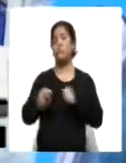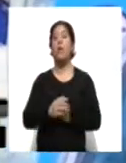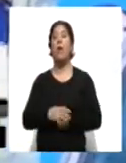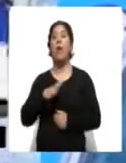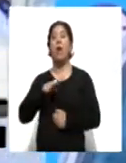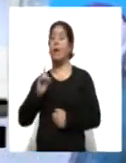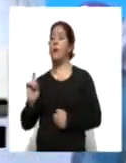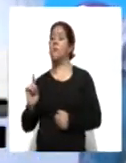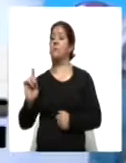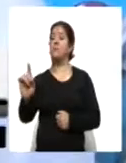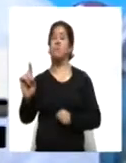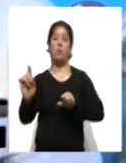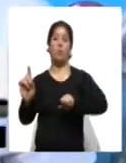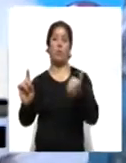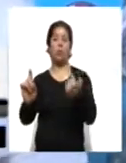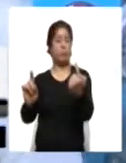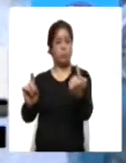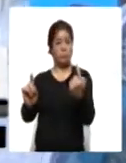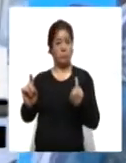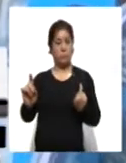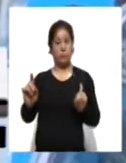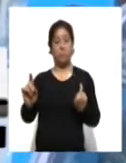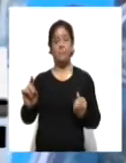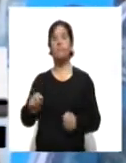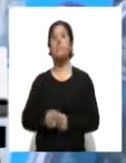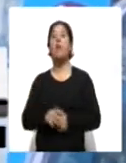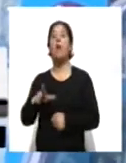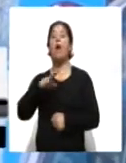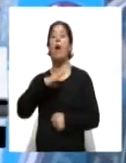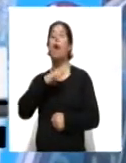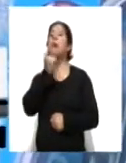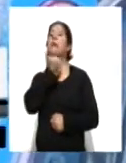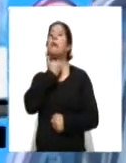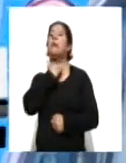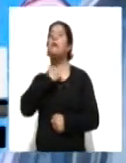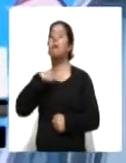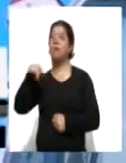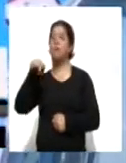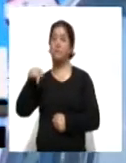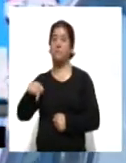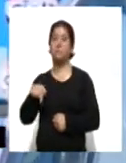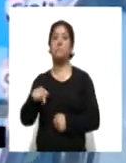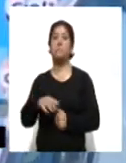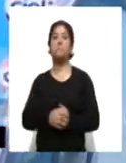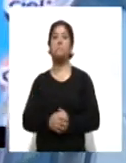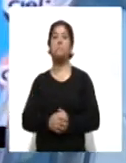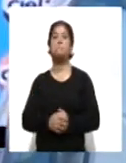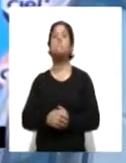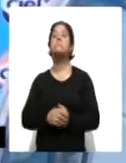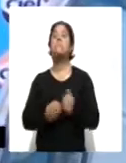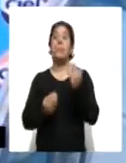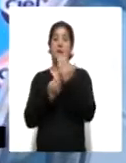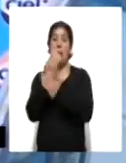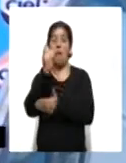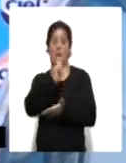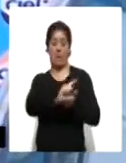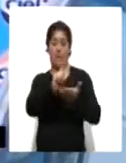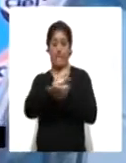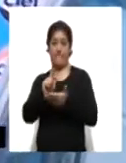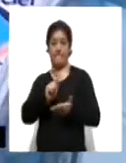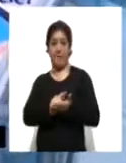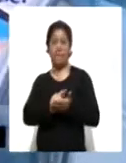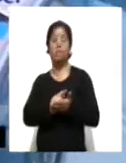con gel a la entrada y a primera hora lavamos lo que es la entrada y el establecimiento.